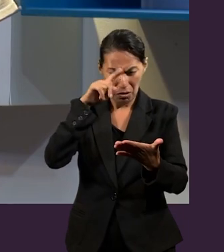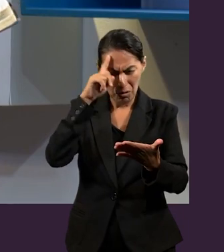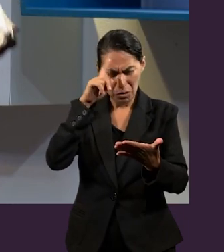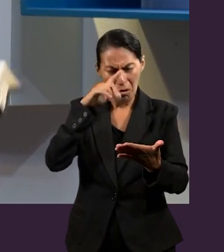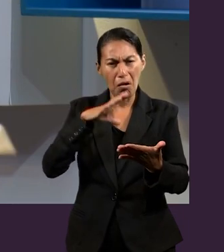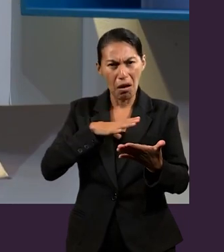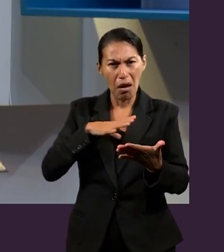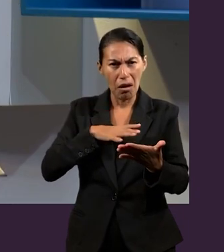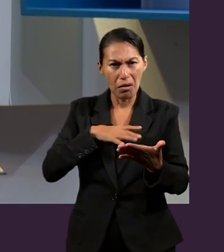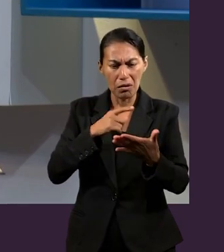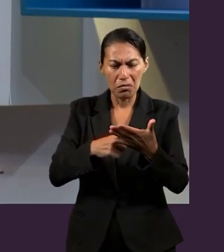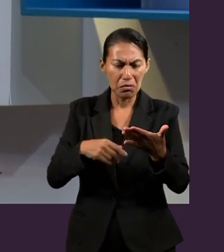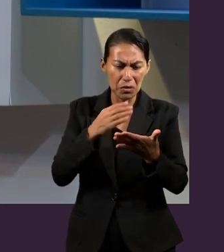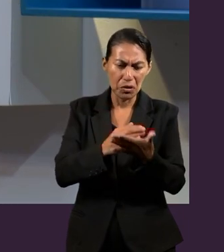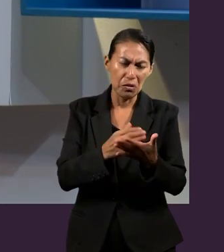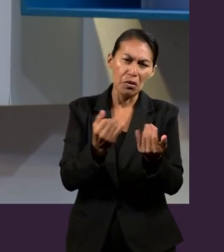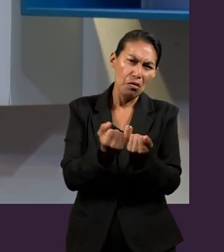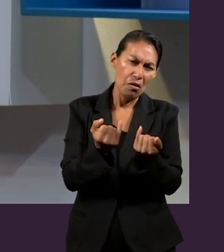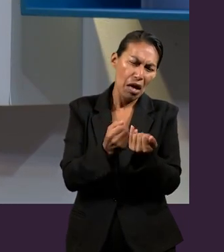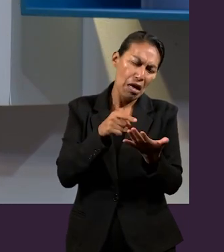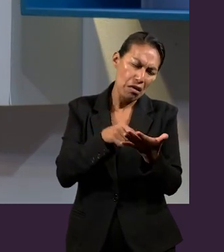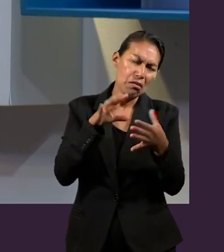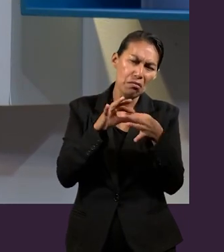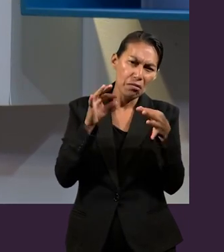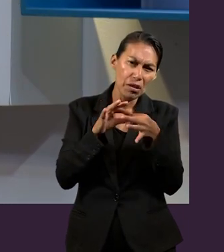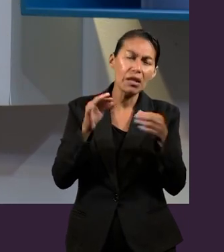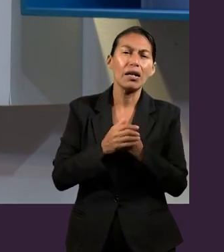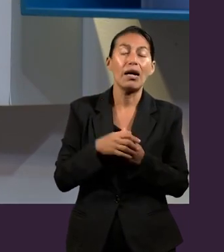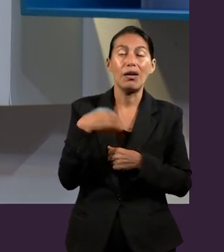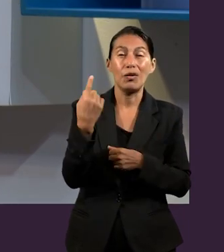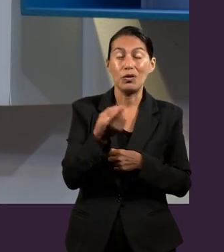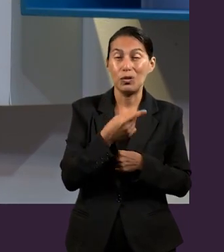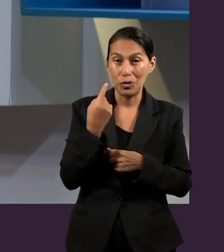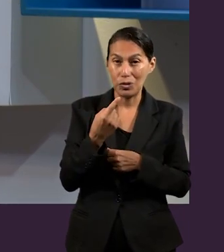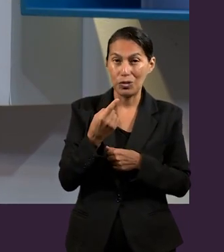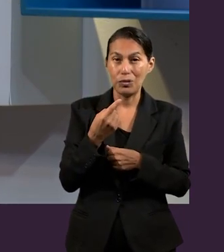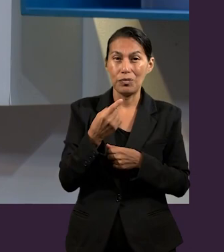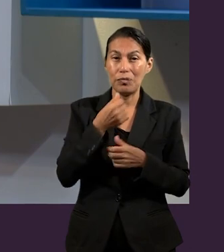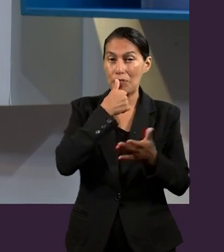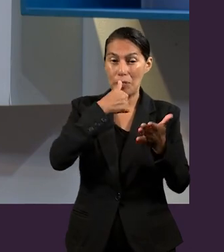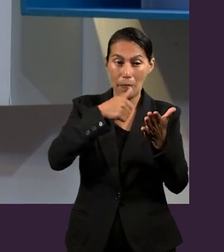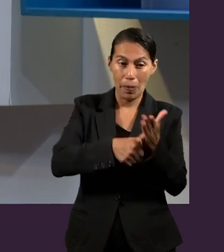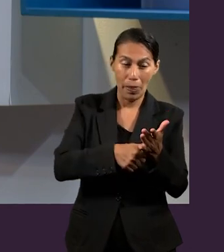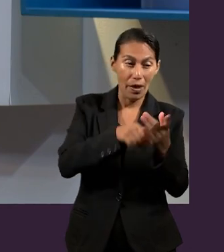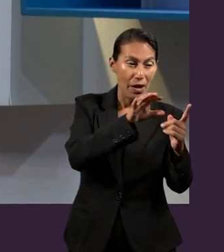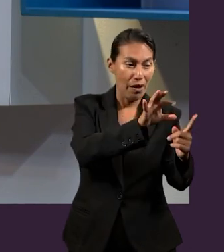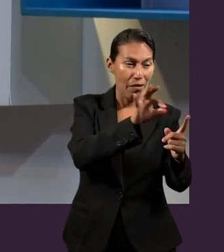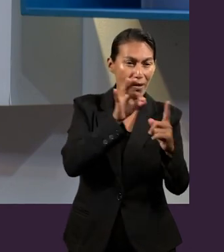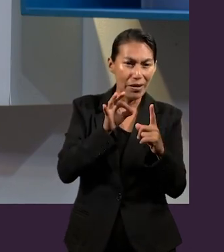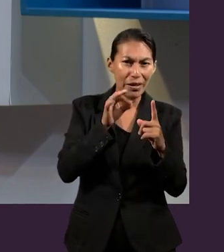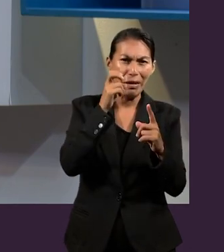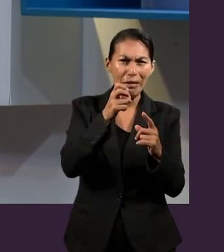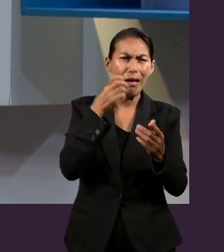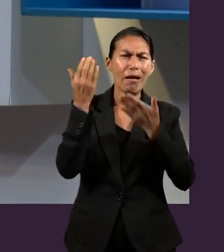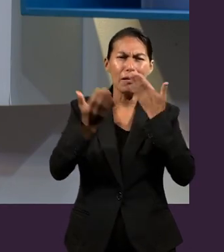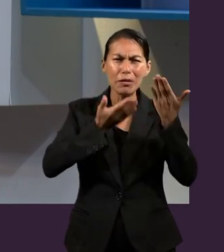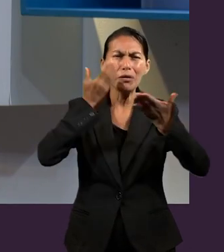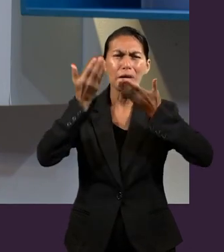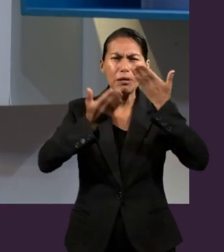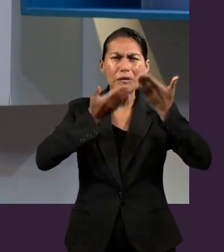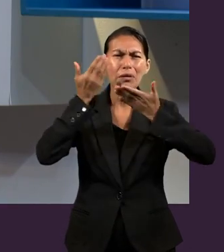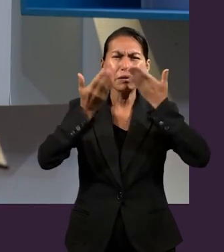palabra de Dios y en esta guía de estudios tan impresionante que tenemos, estudiar la epístola a los Efesios,